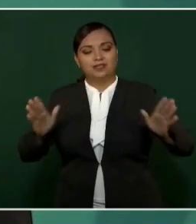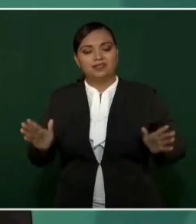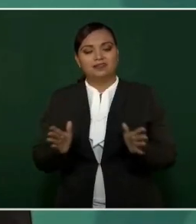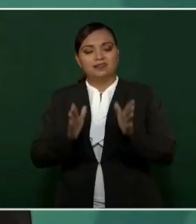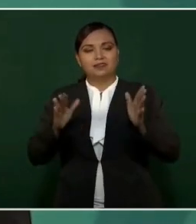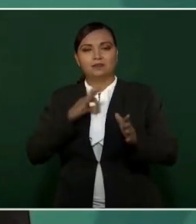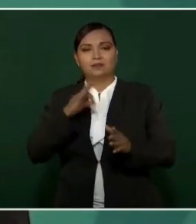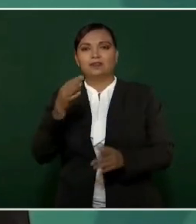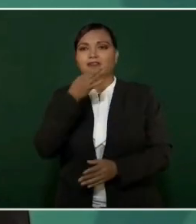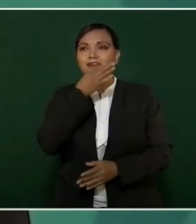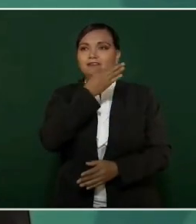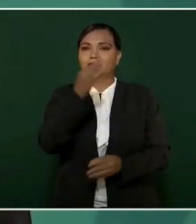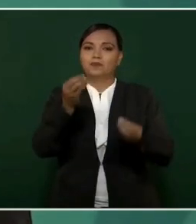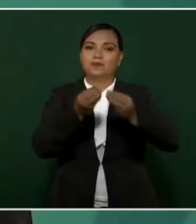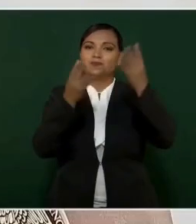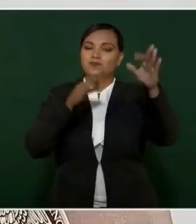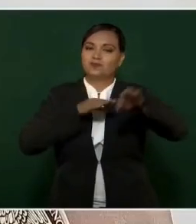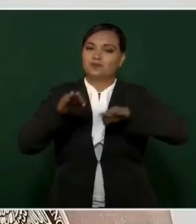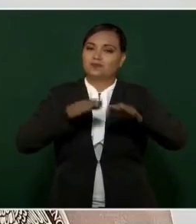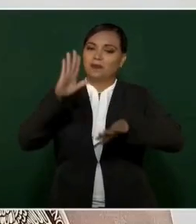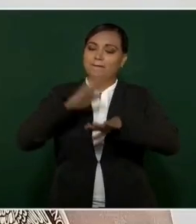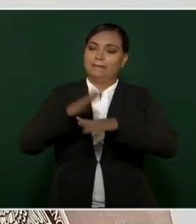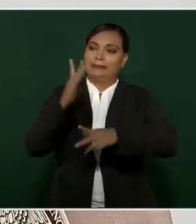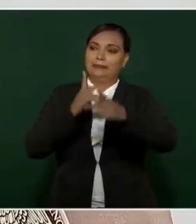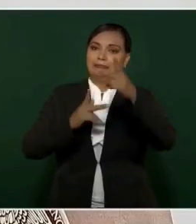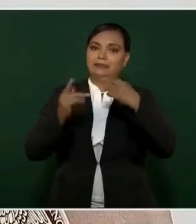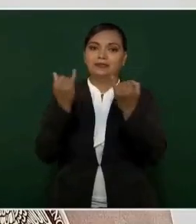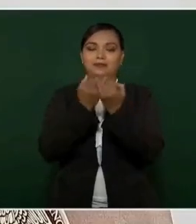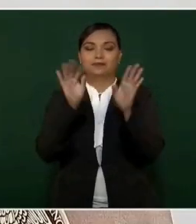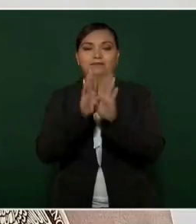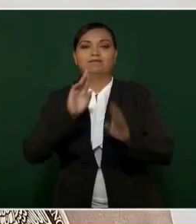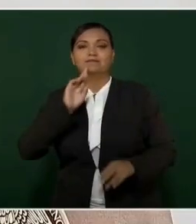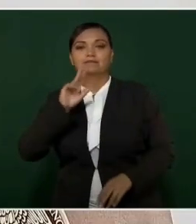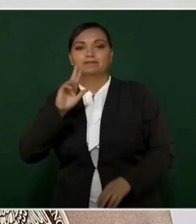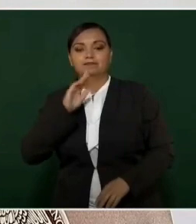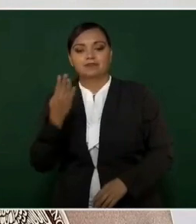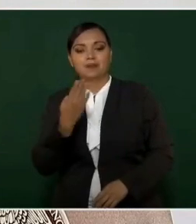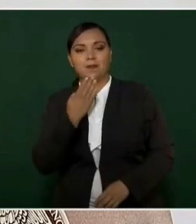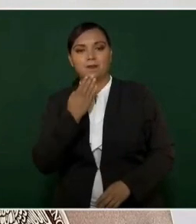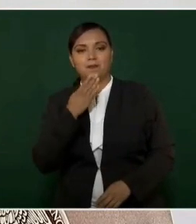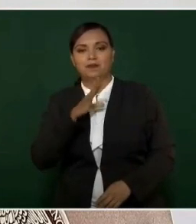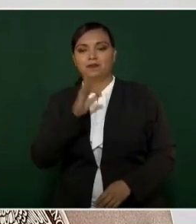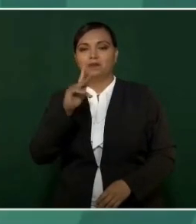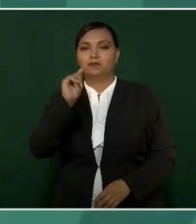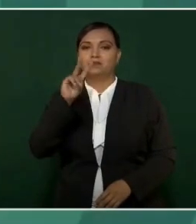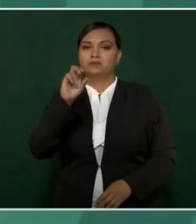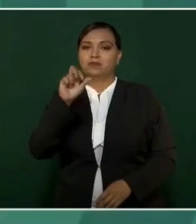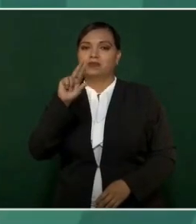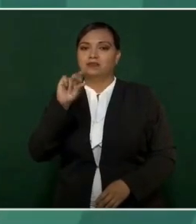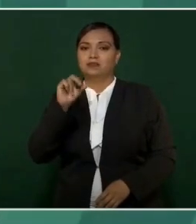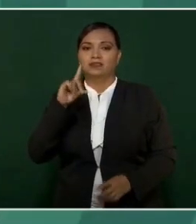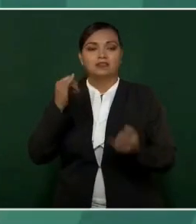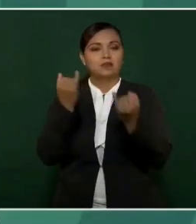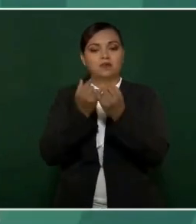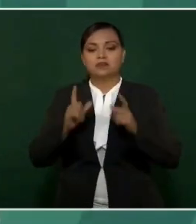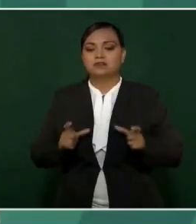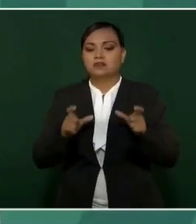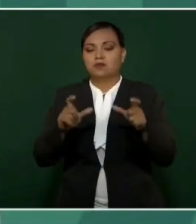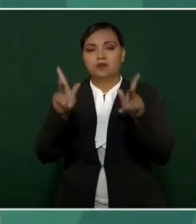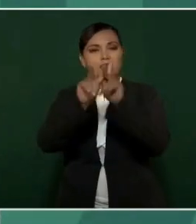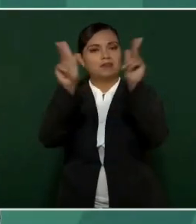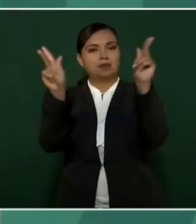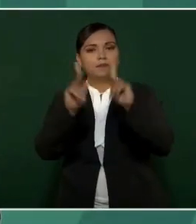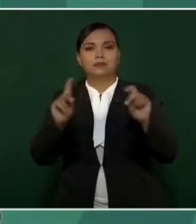y nos anuncian mucho trabajo, así como resultados favorables en prosperidad, en seguridad y paz,